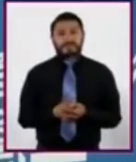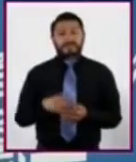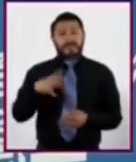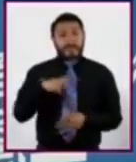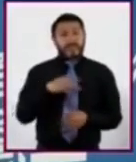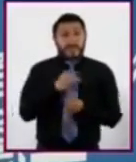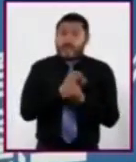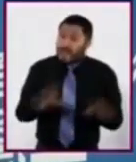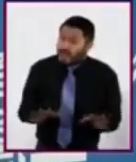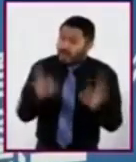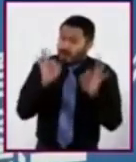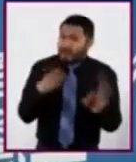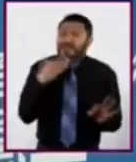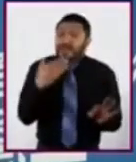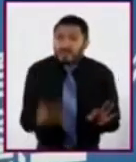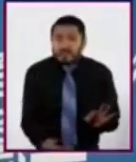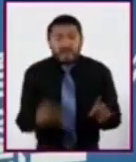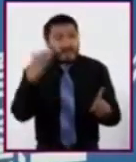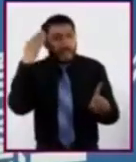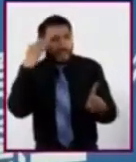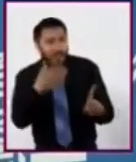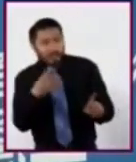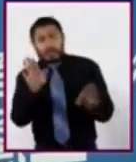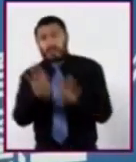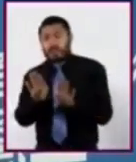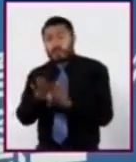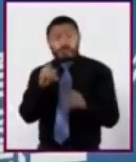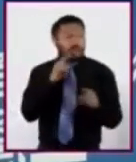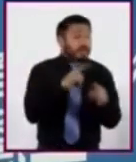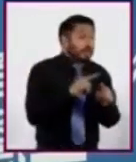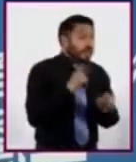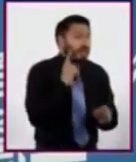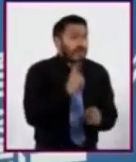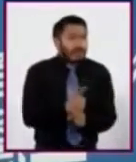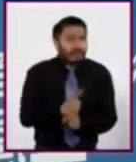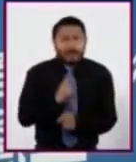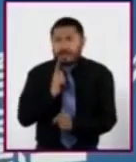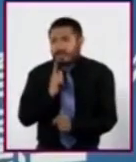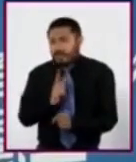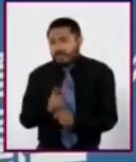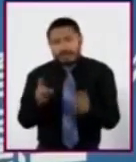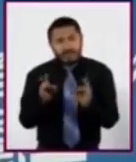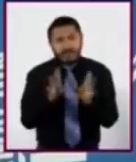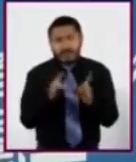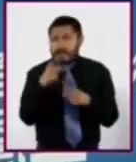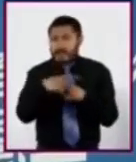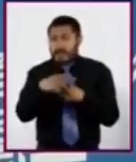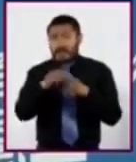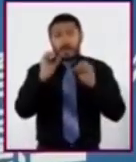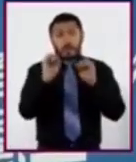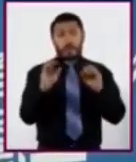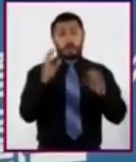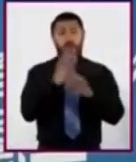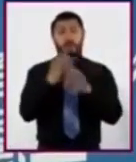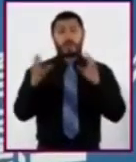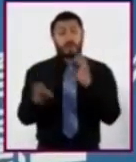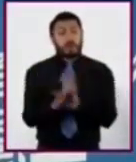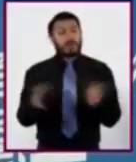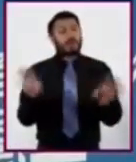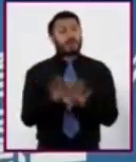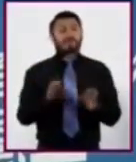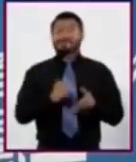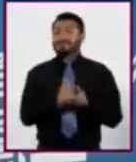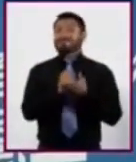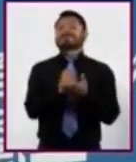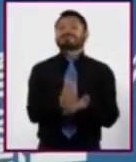información adecuada para distinguir situaciones de riesgo o las condiciones que nos permitirían tener